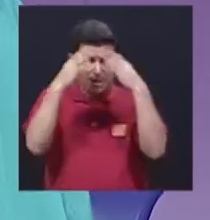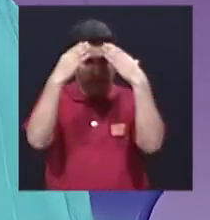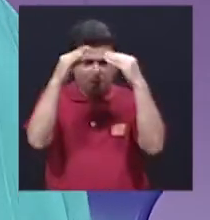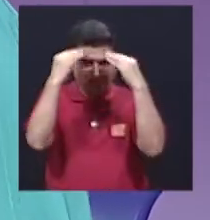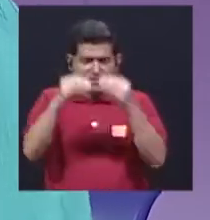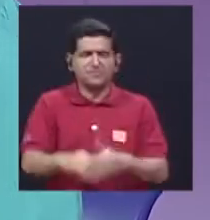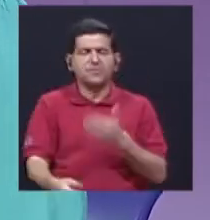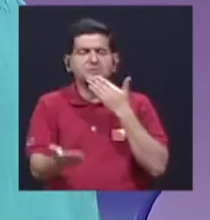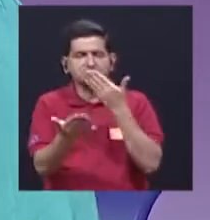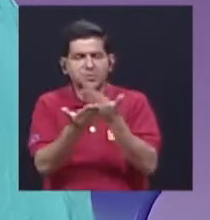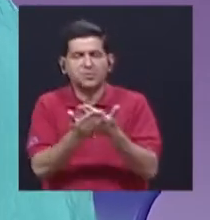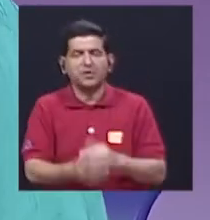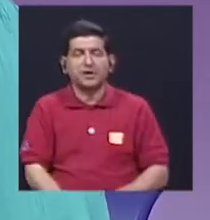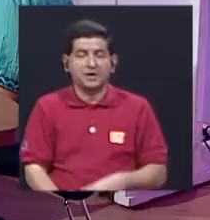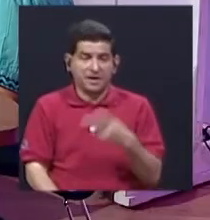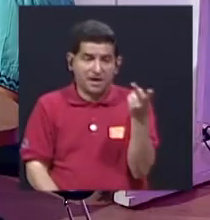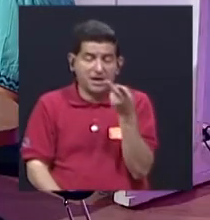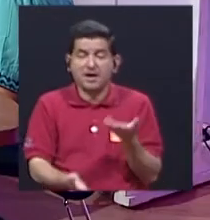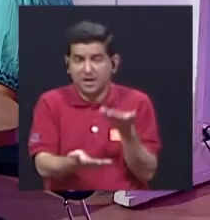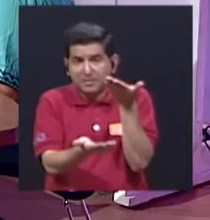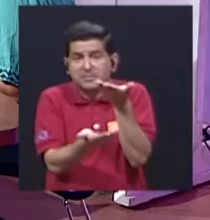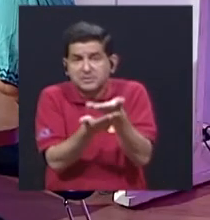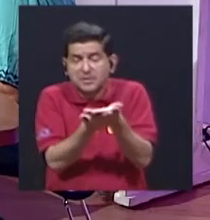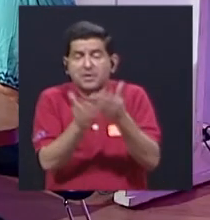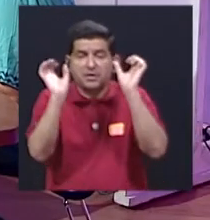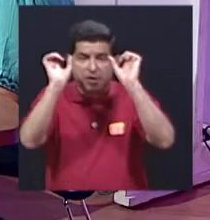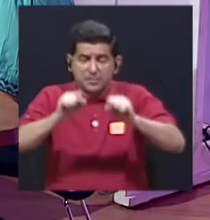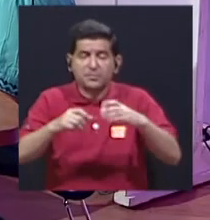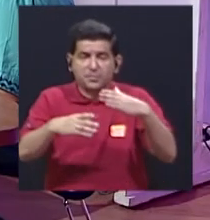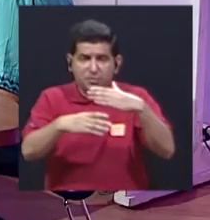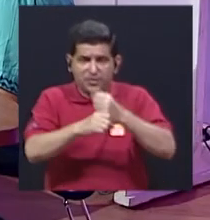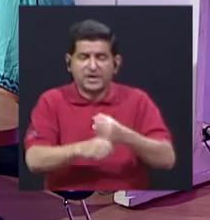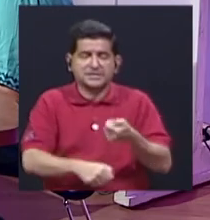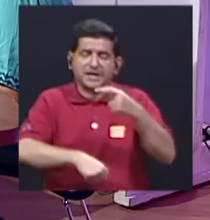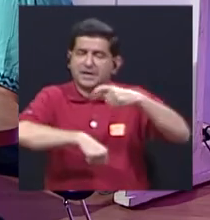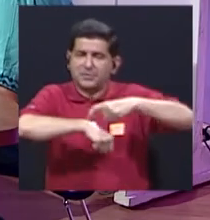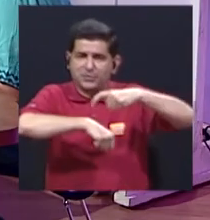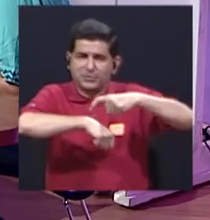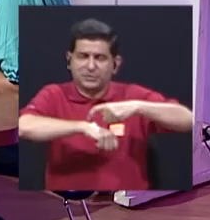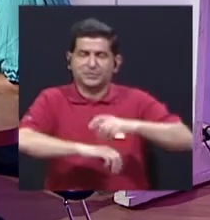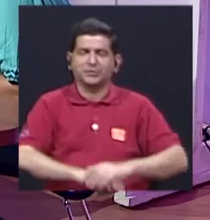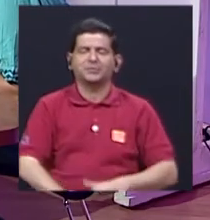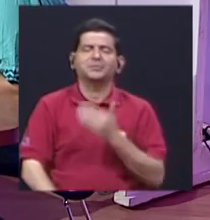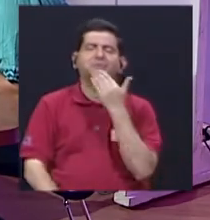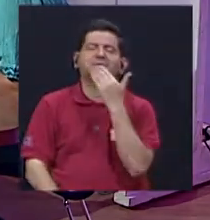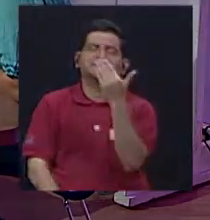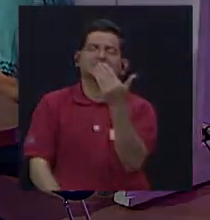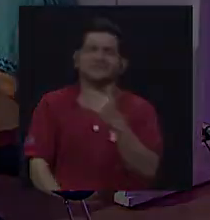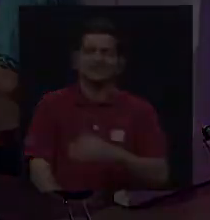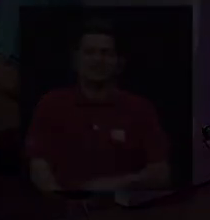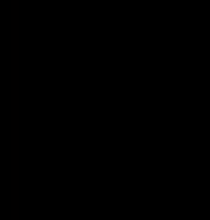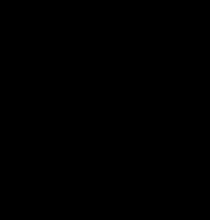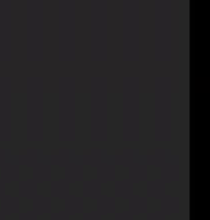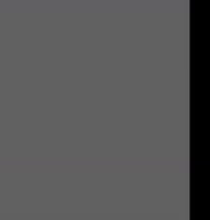y ojalá que lo que ustedes están proponiendo se logre a un corto plazo. Muchas gracias. Gracias.